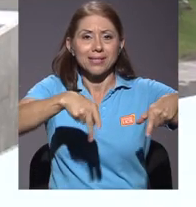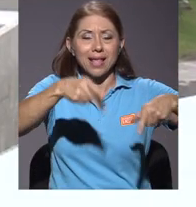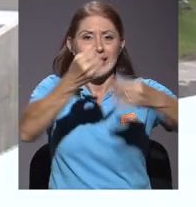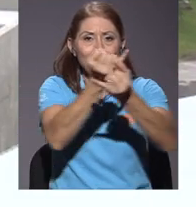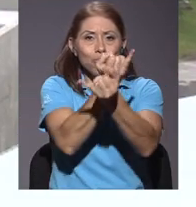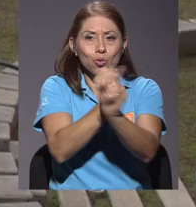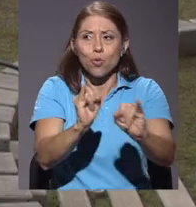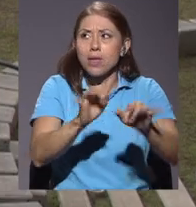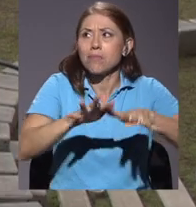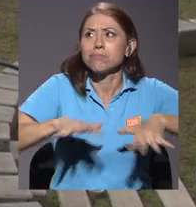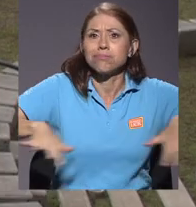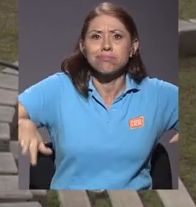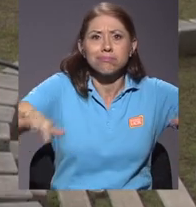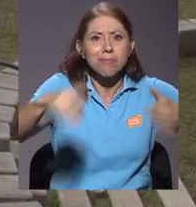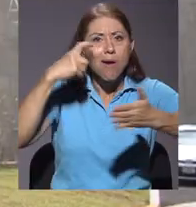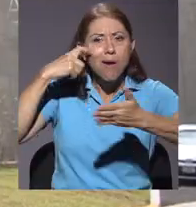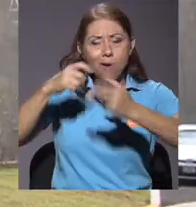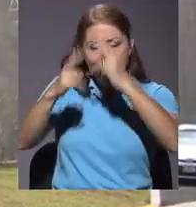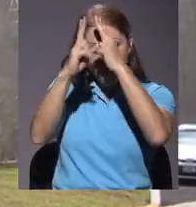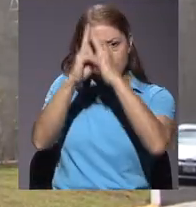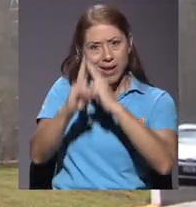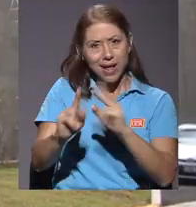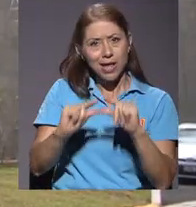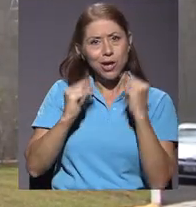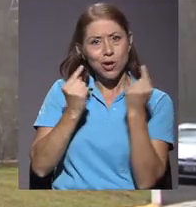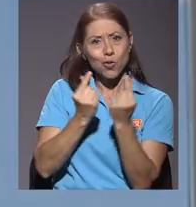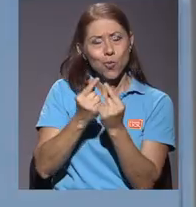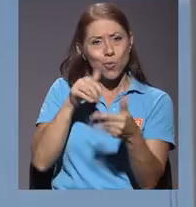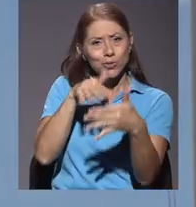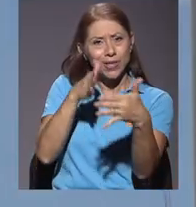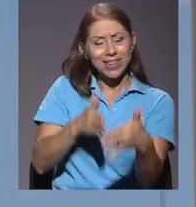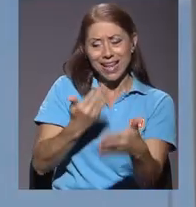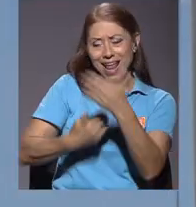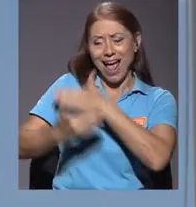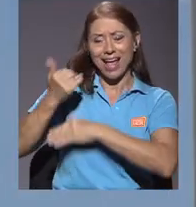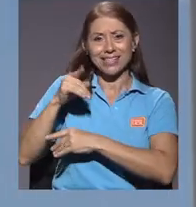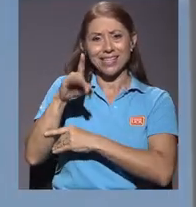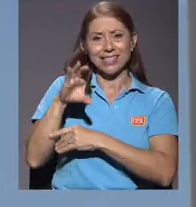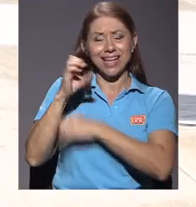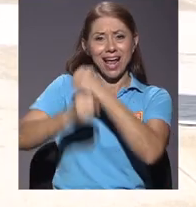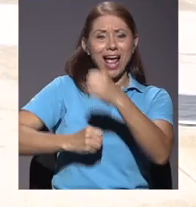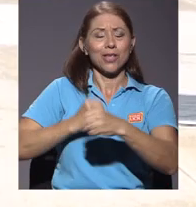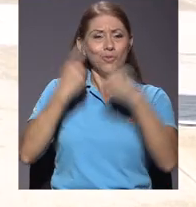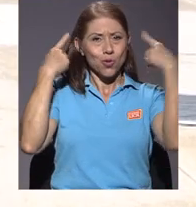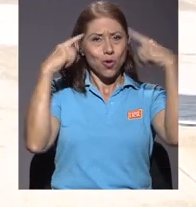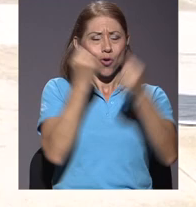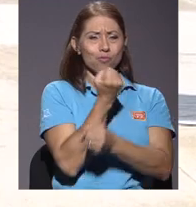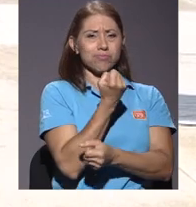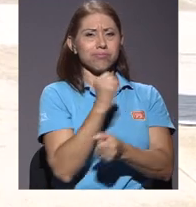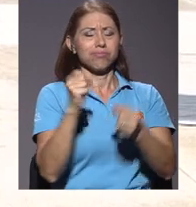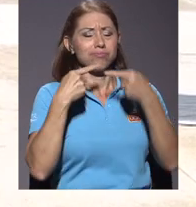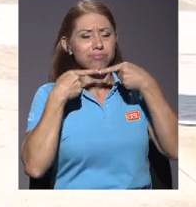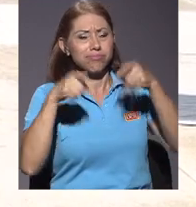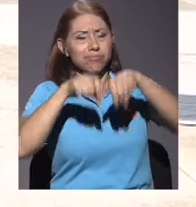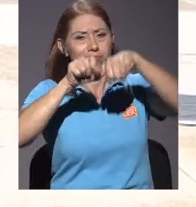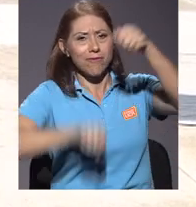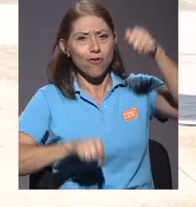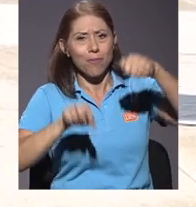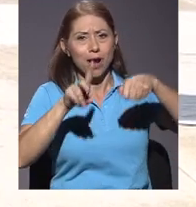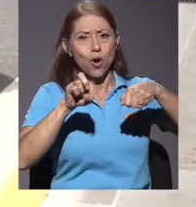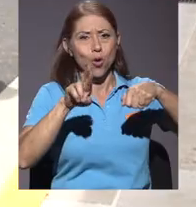complejo arquitectónico que rinde homenaje al movimiento estudiantil que hace 100 años logró la proclama de la Reforma de Córdoba.